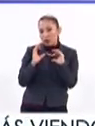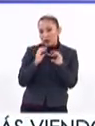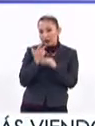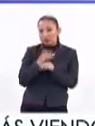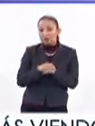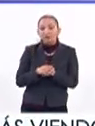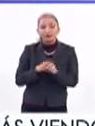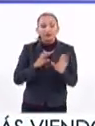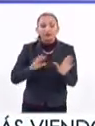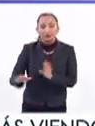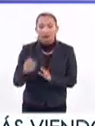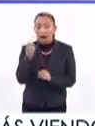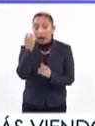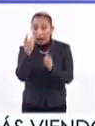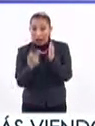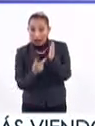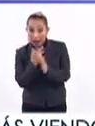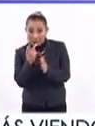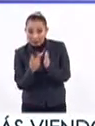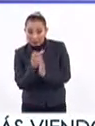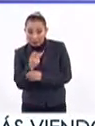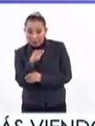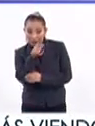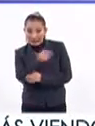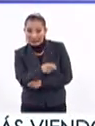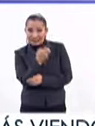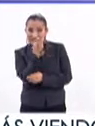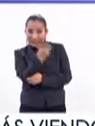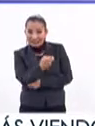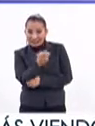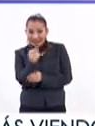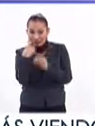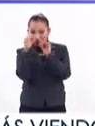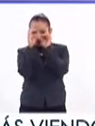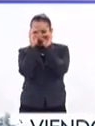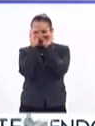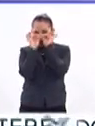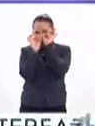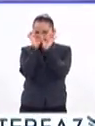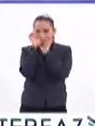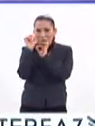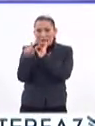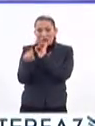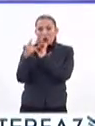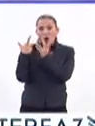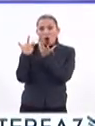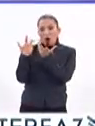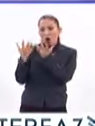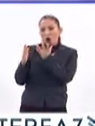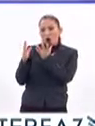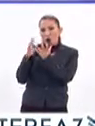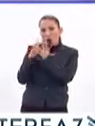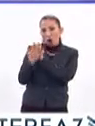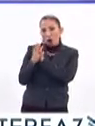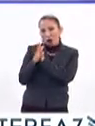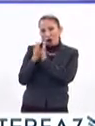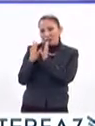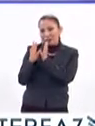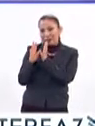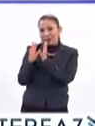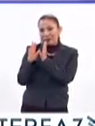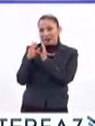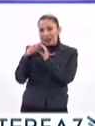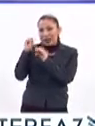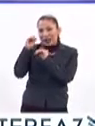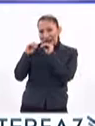respuesta. En algunos casos, esas partículas, derivado de esta molienda que les digo, molienda es un decir, no